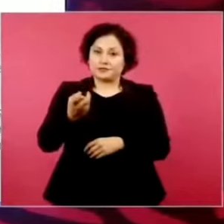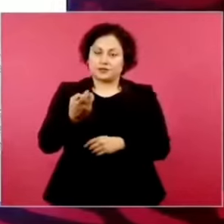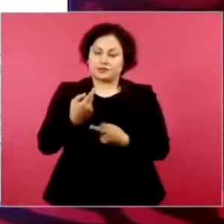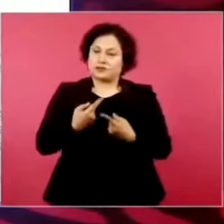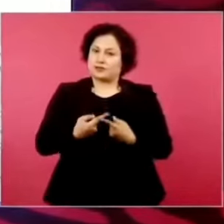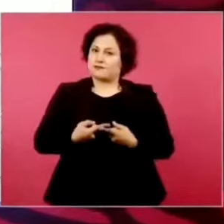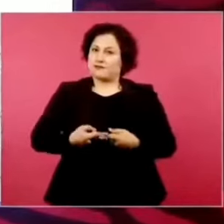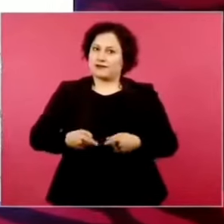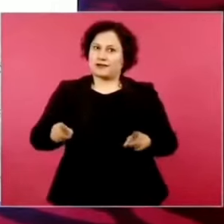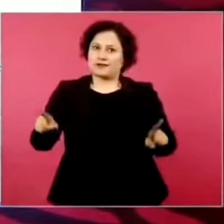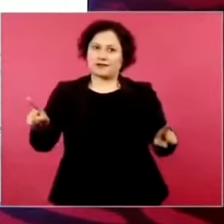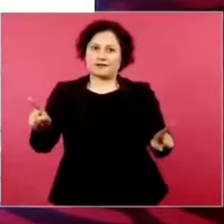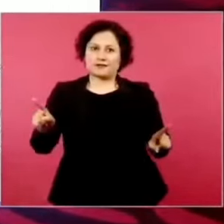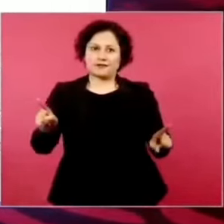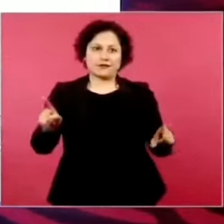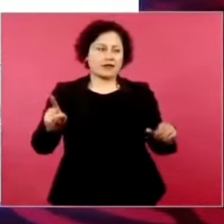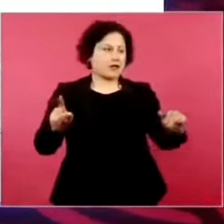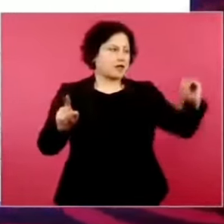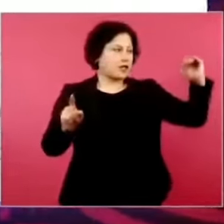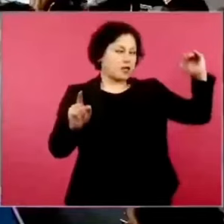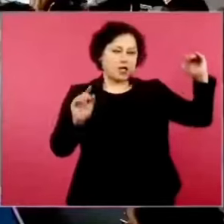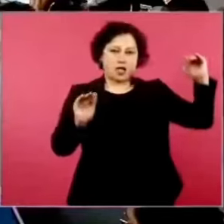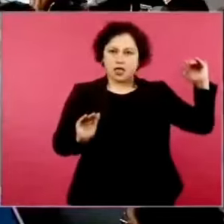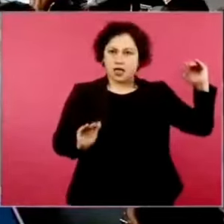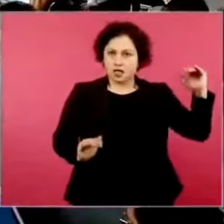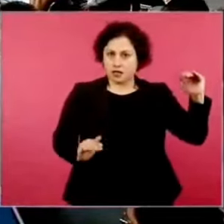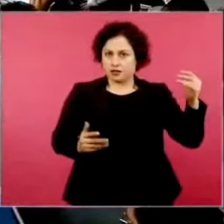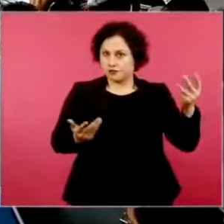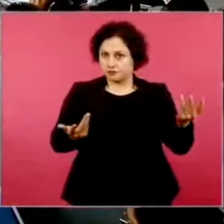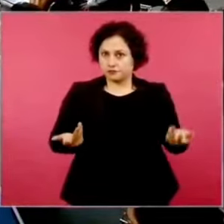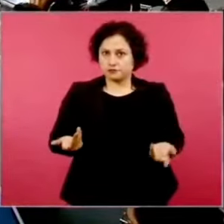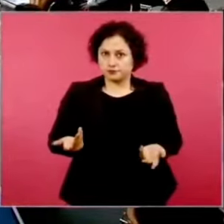porque se